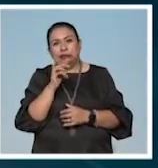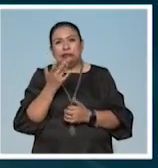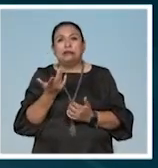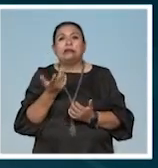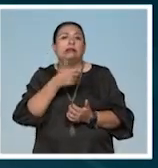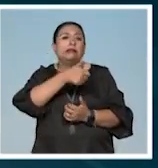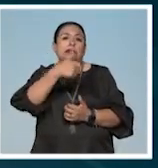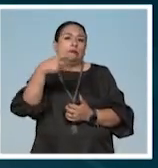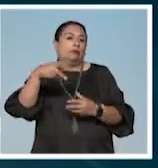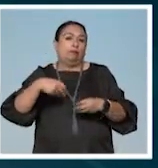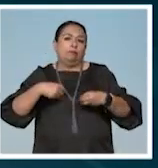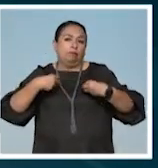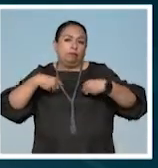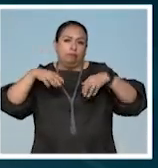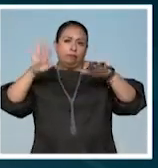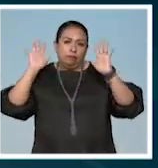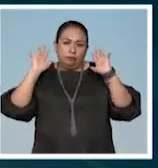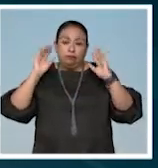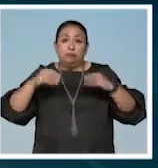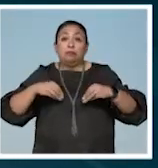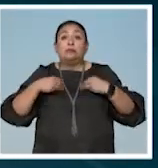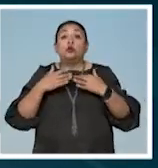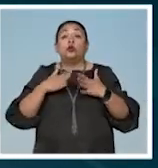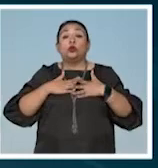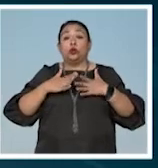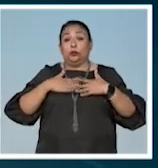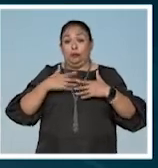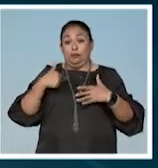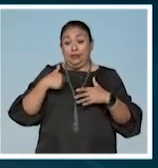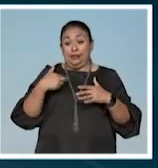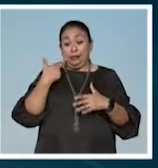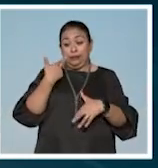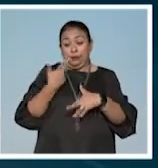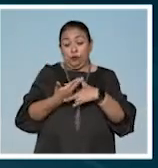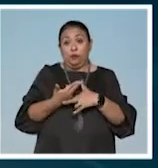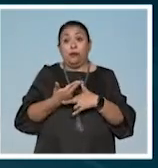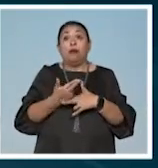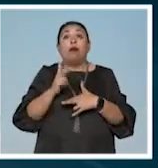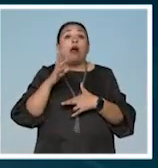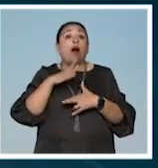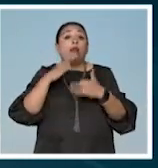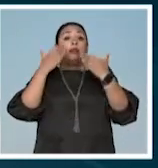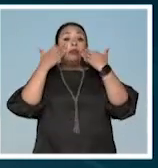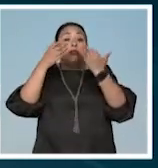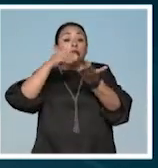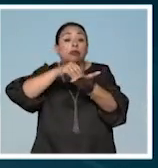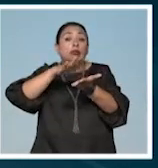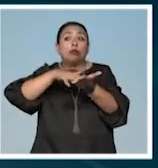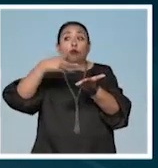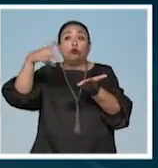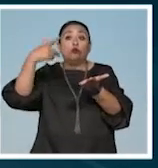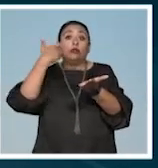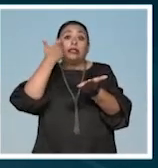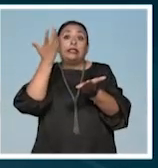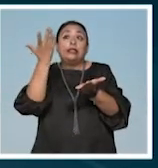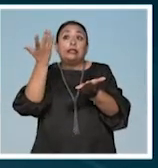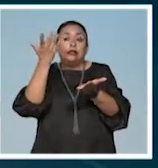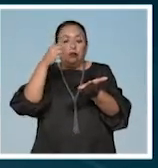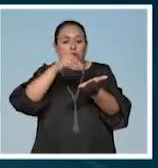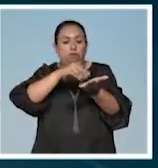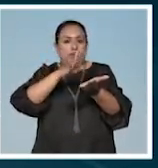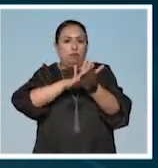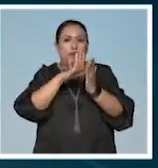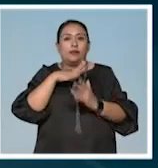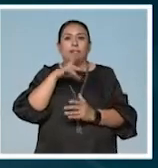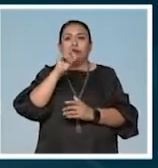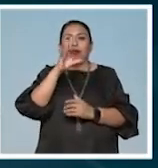pues cada quien su vida, ¿no? Y cada quien la vive. Yo a mí, lo que me corresponde nada más dejar un testimonio de lo que ellos quieren. Con